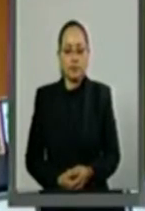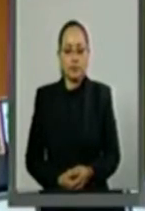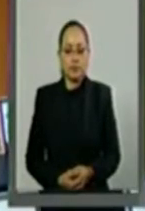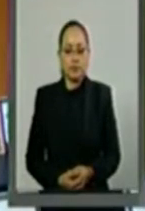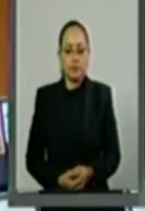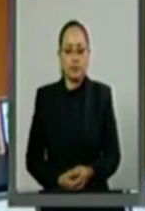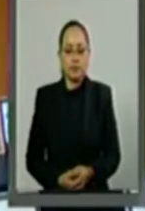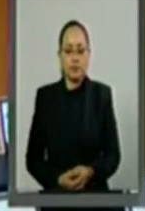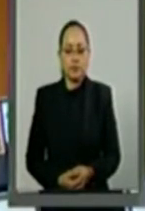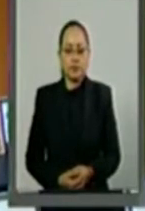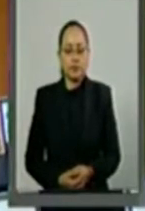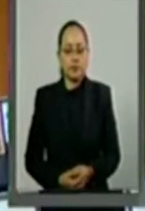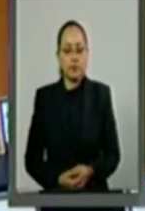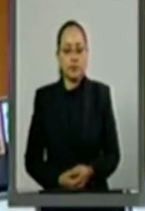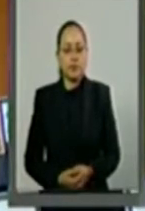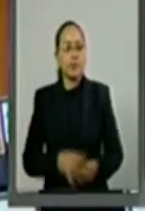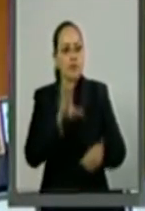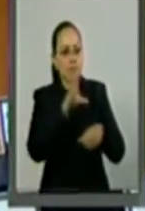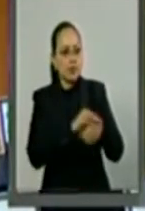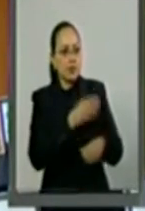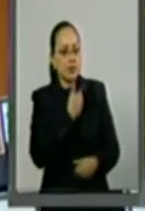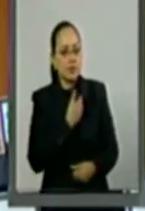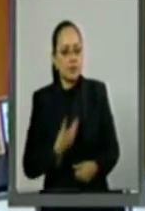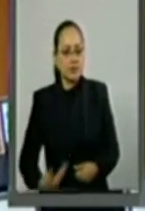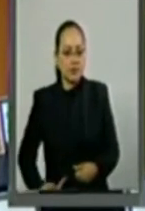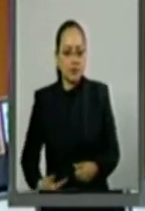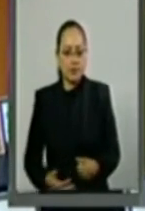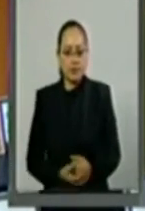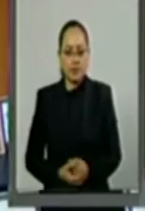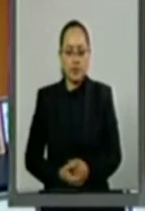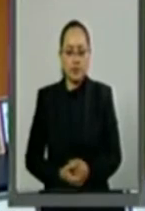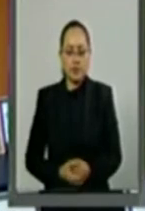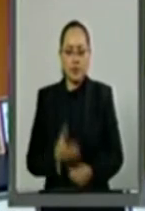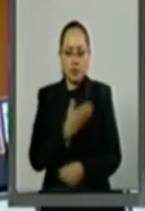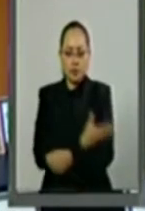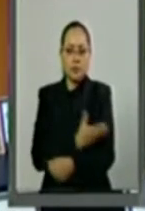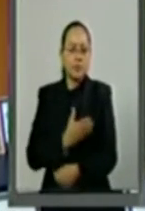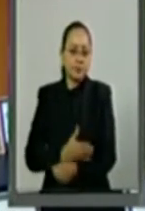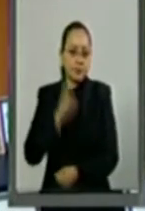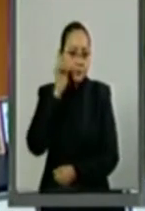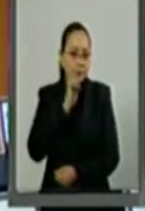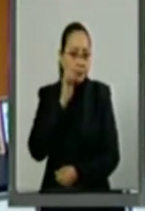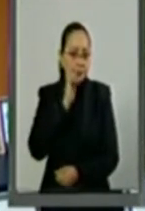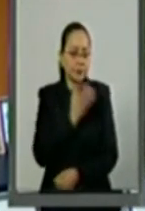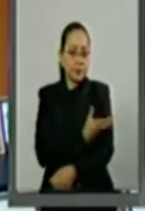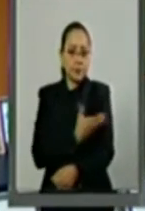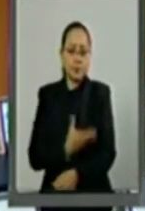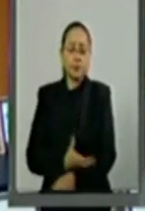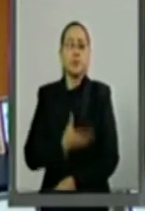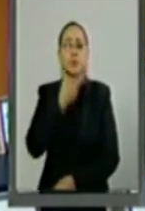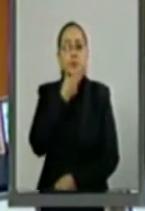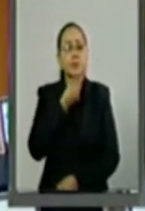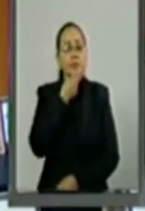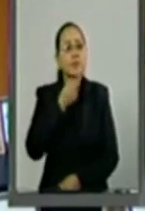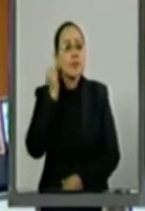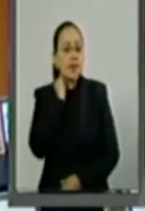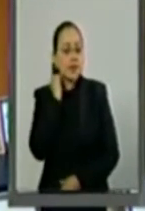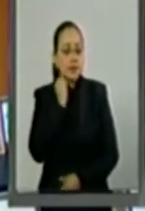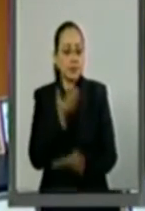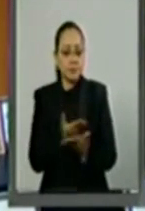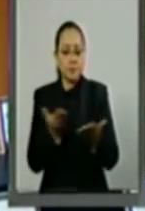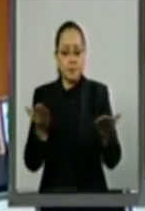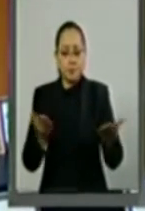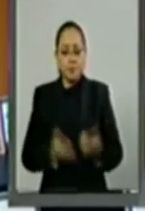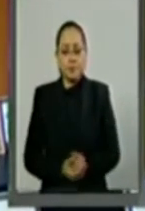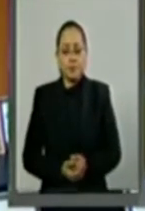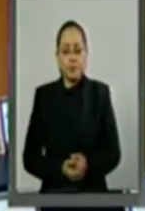Con su permiso, señor presidente, compañeras y compañeros senadores, para